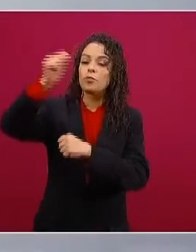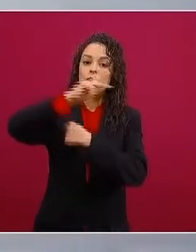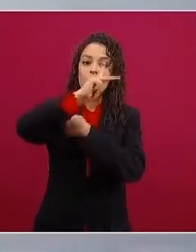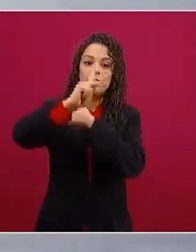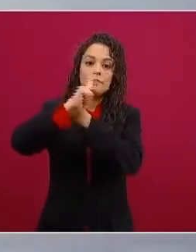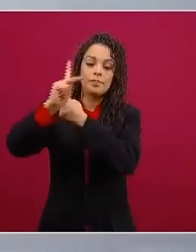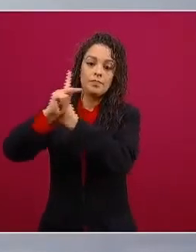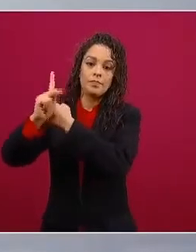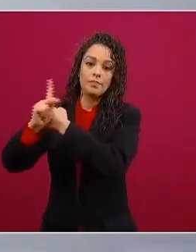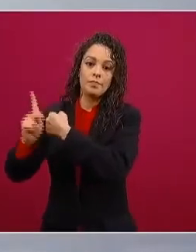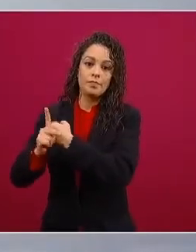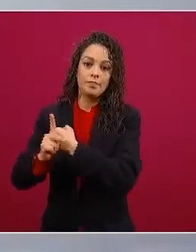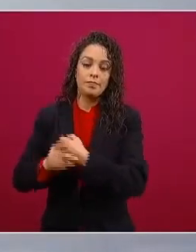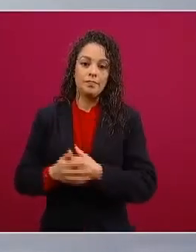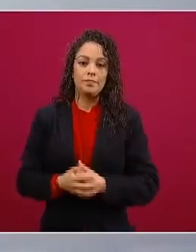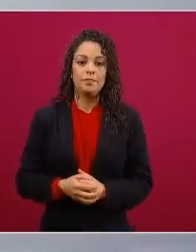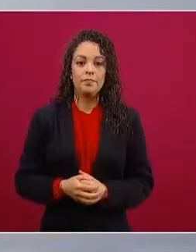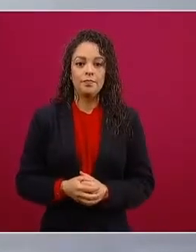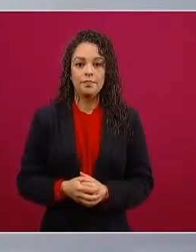y sin embargo